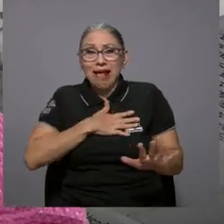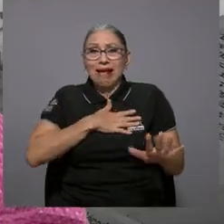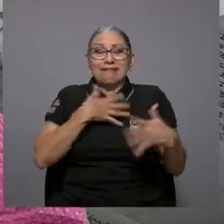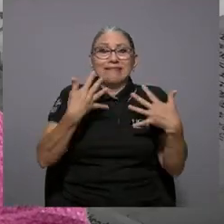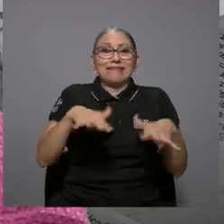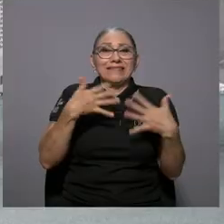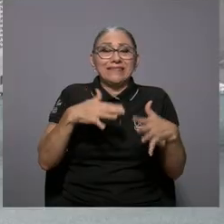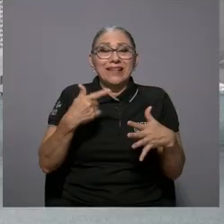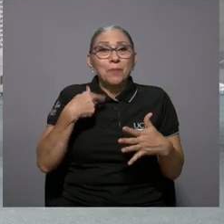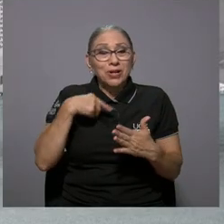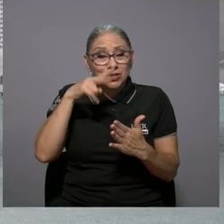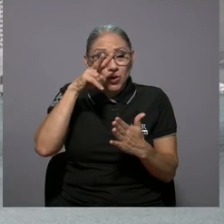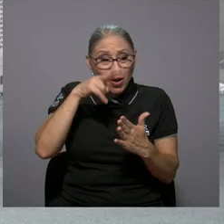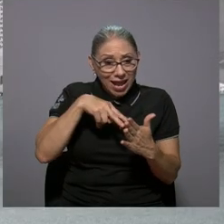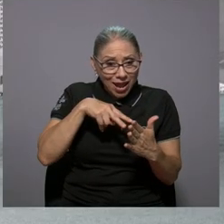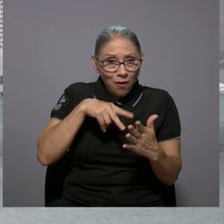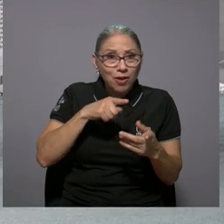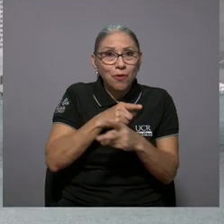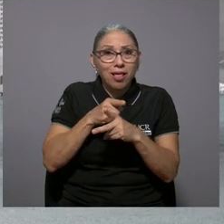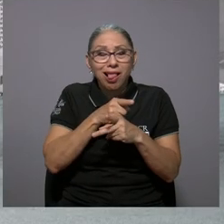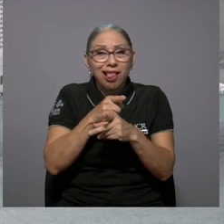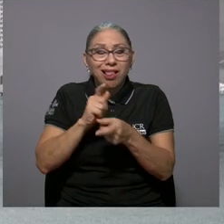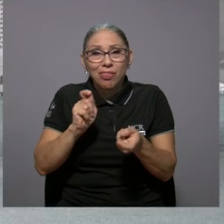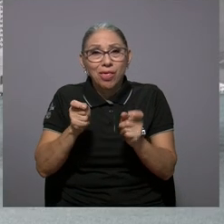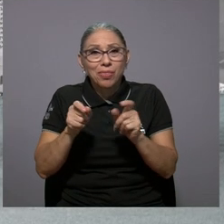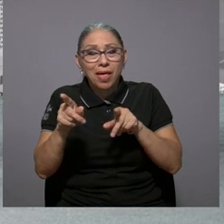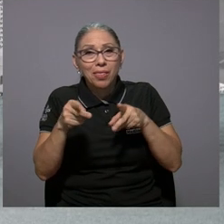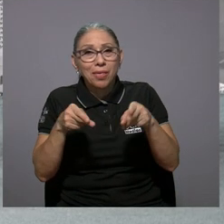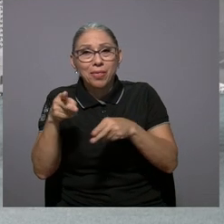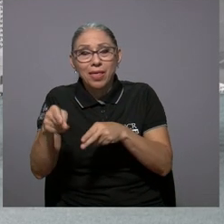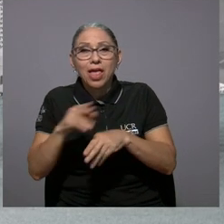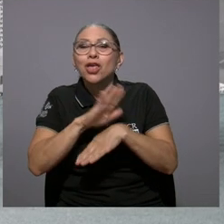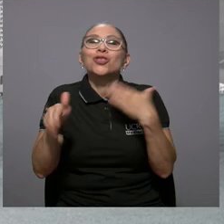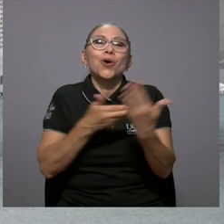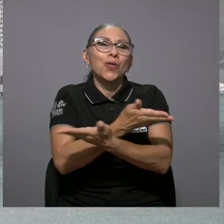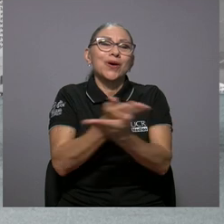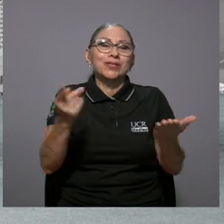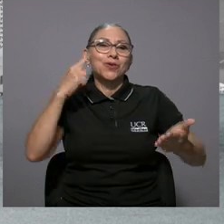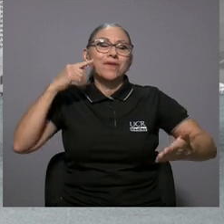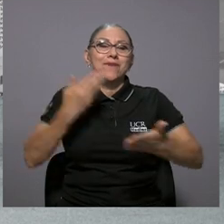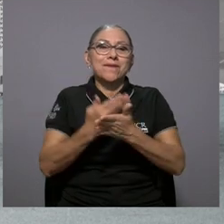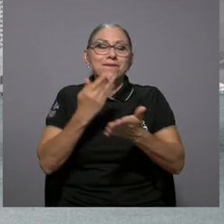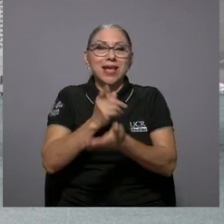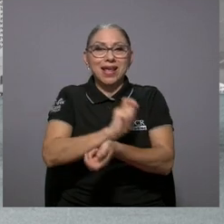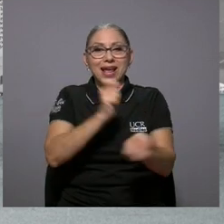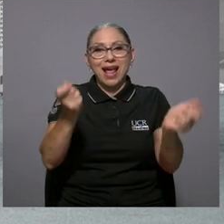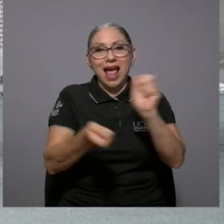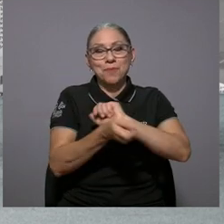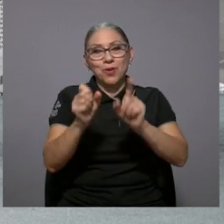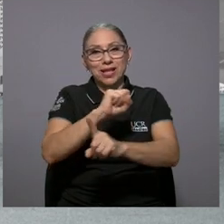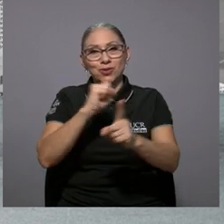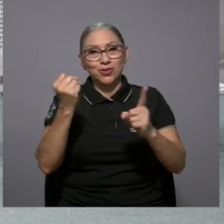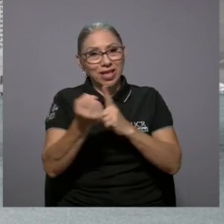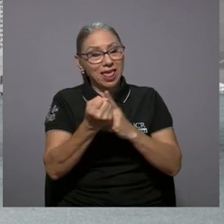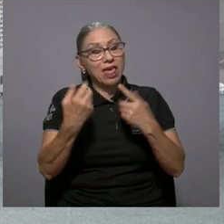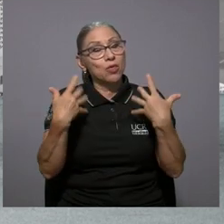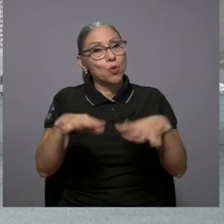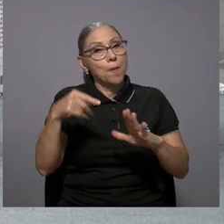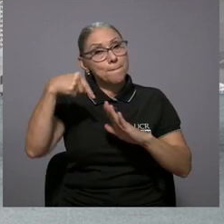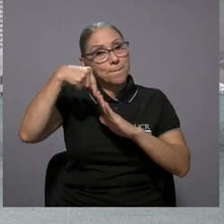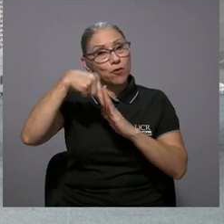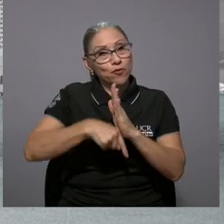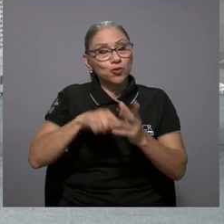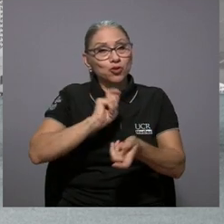entonces es doble desgaste pero todo eso refleja el cambio en la sociedad que son cambios